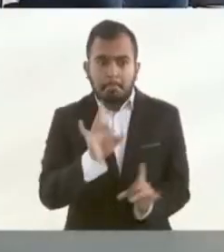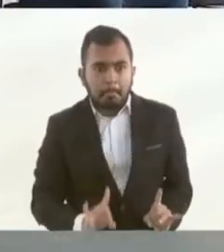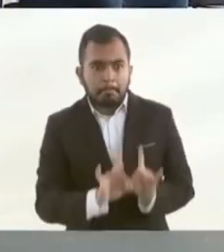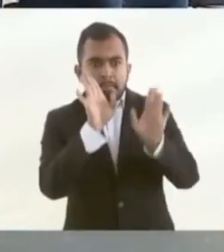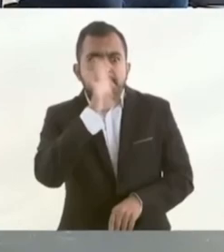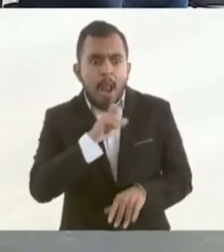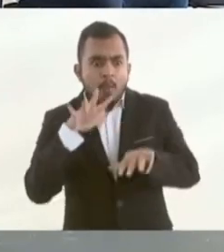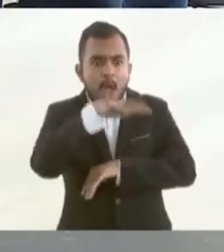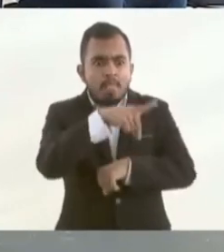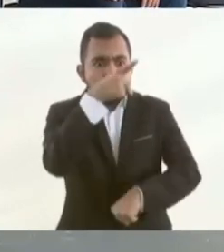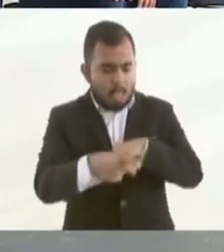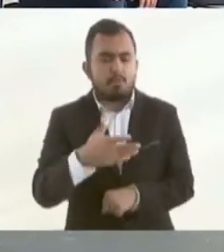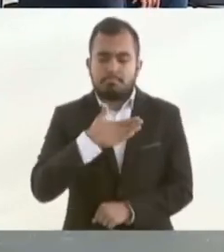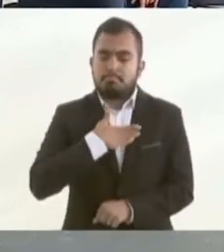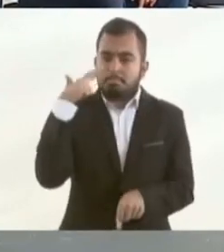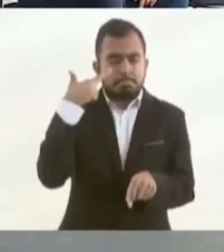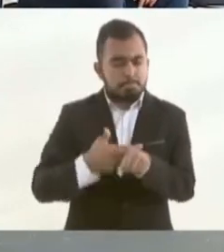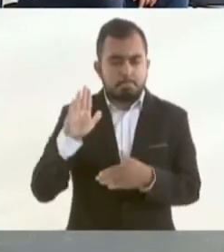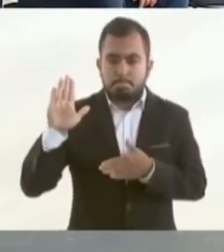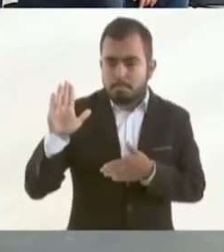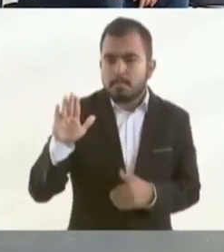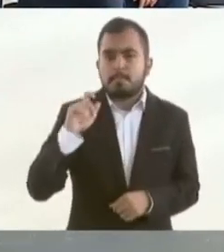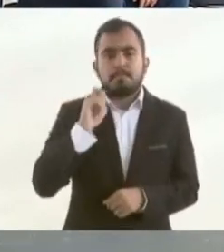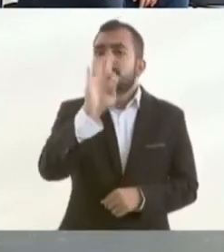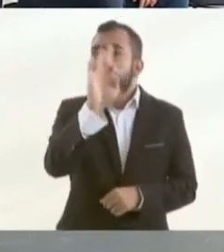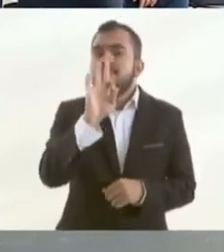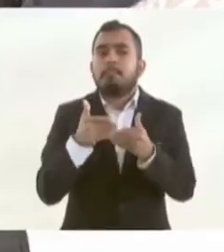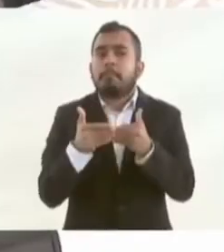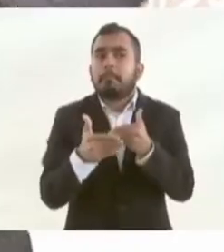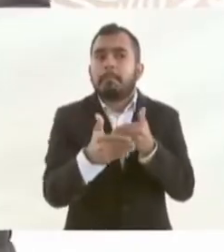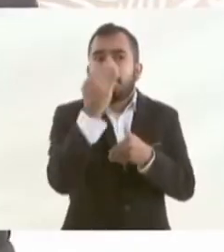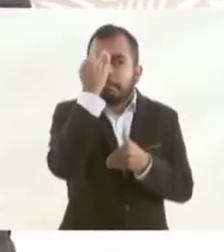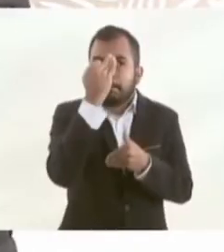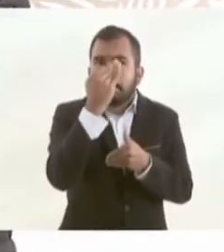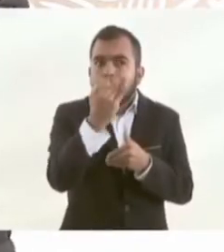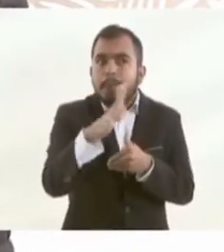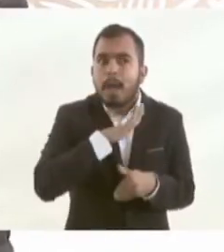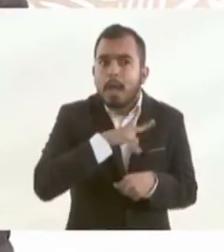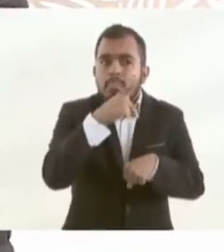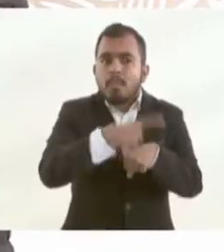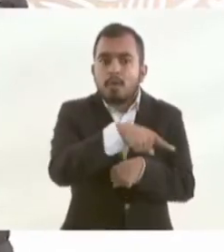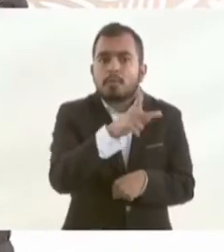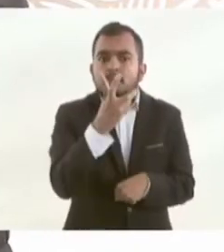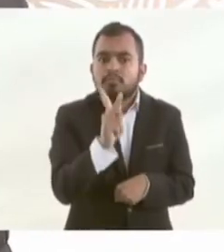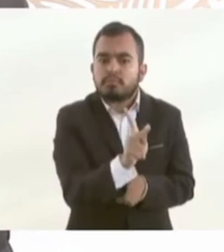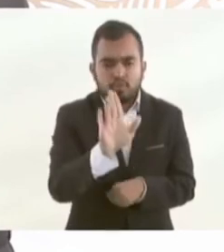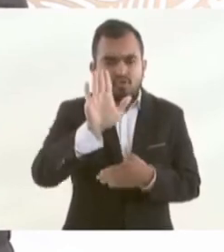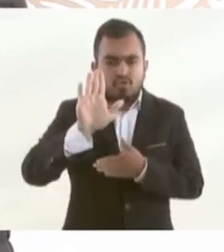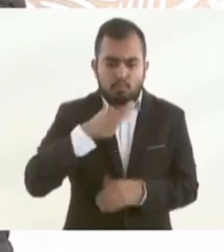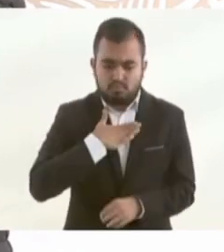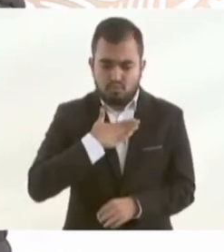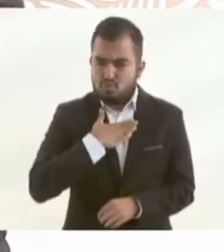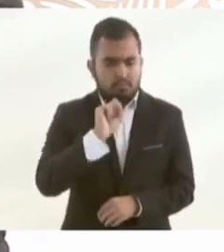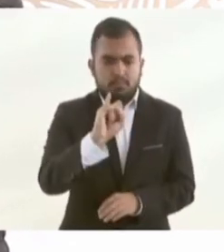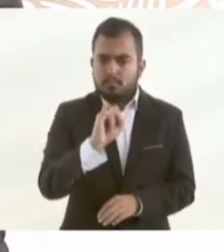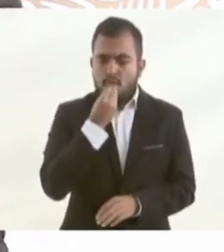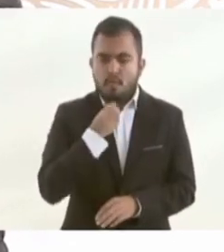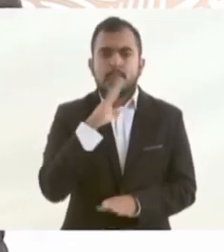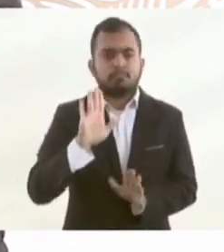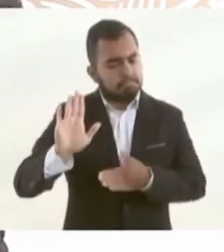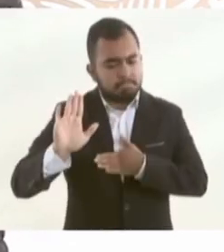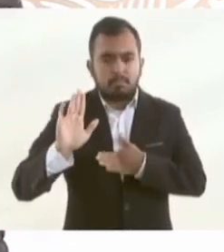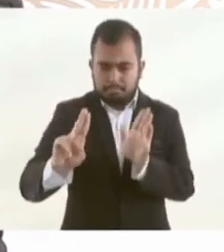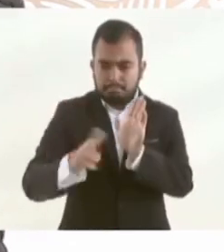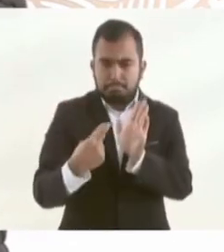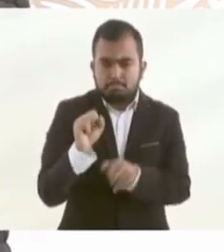de daños posibles que con el tiempo pudiesen afectar a los tres pueblos. Yo firmaría ese compromiso